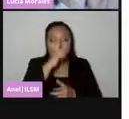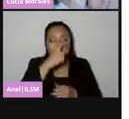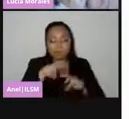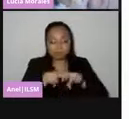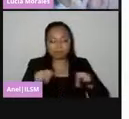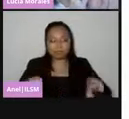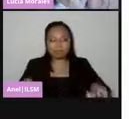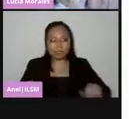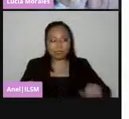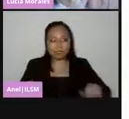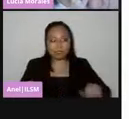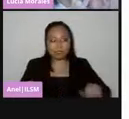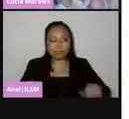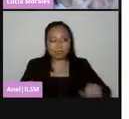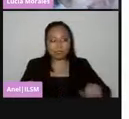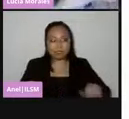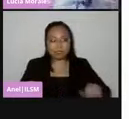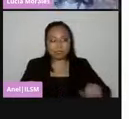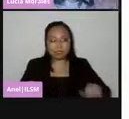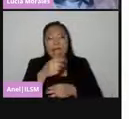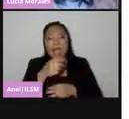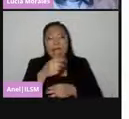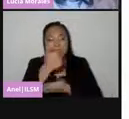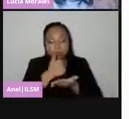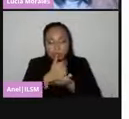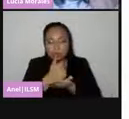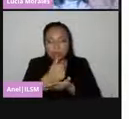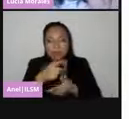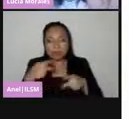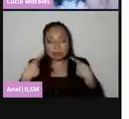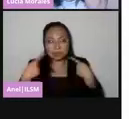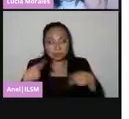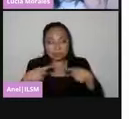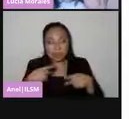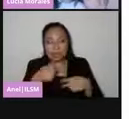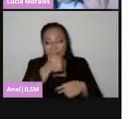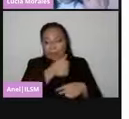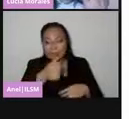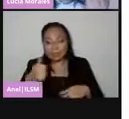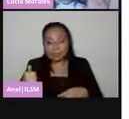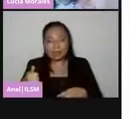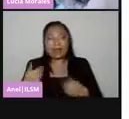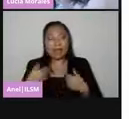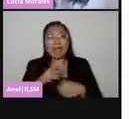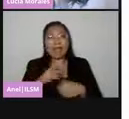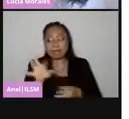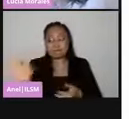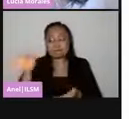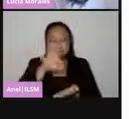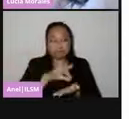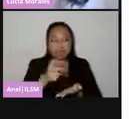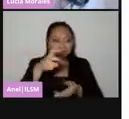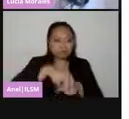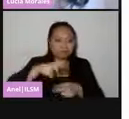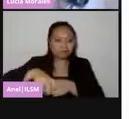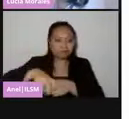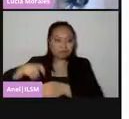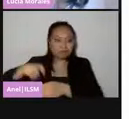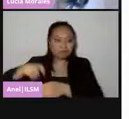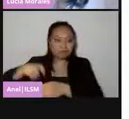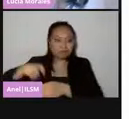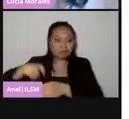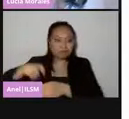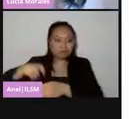ciudadanas y ciudadanos que cumplen con los requisitos legales. Y de ahí tomamos, para pasar en otro costalito, a las